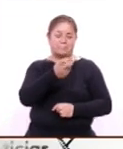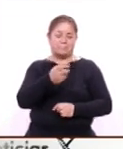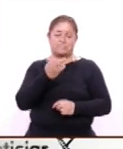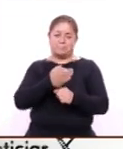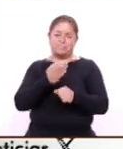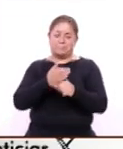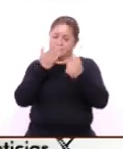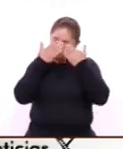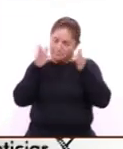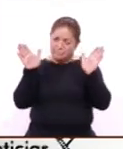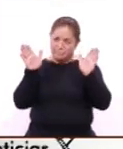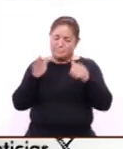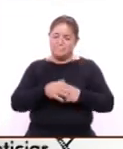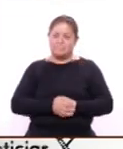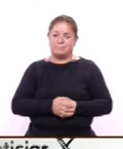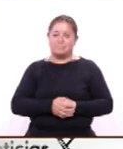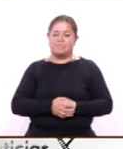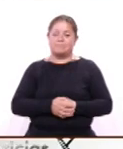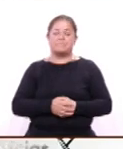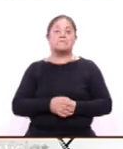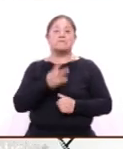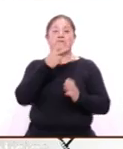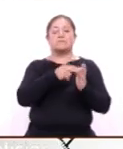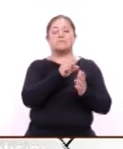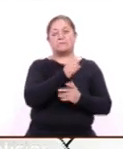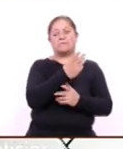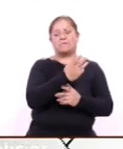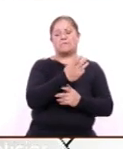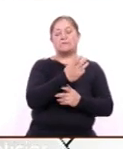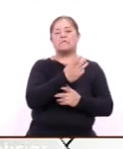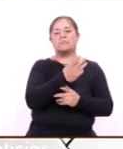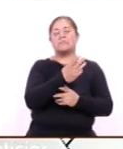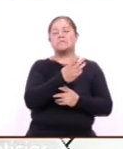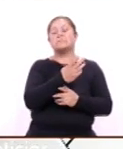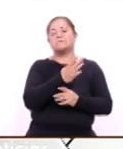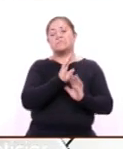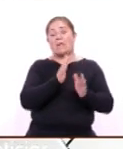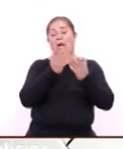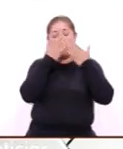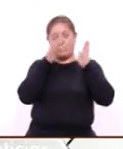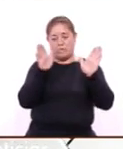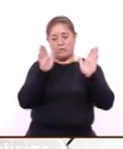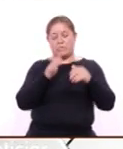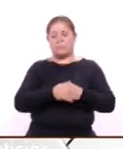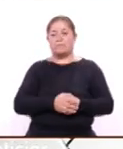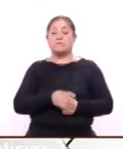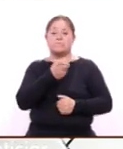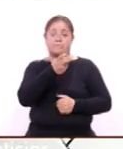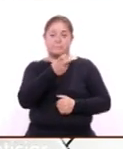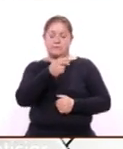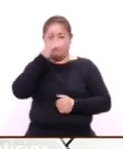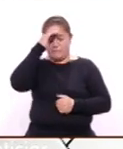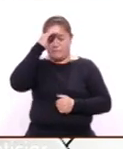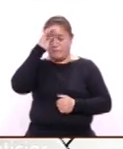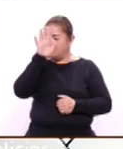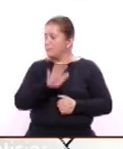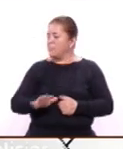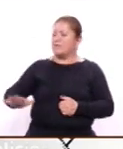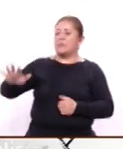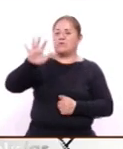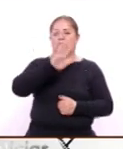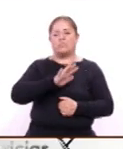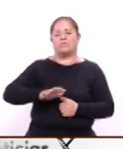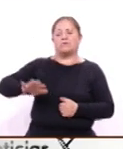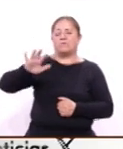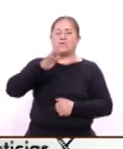aperturando que a ver aperturamos desde el 2023 a finales del 2023 pero que están pensados para toda la familia